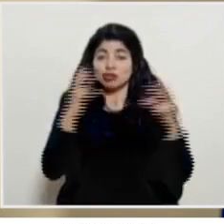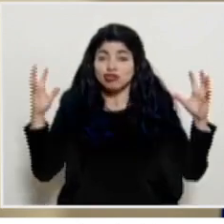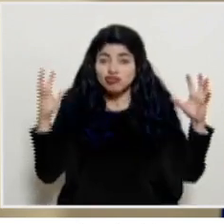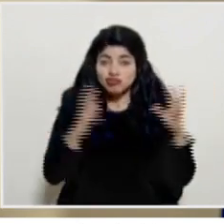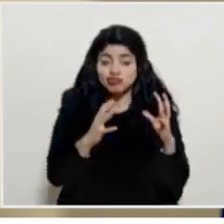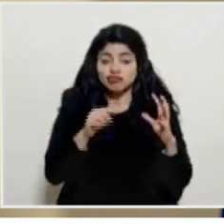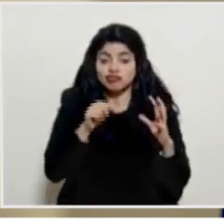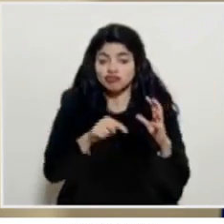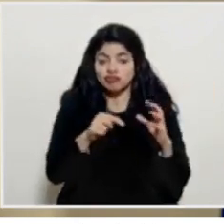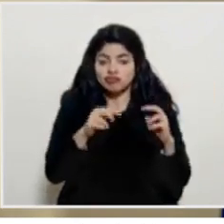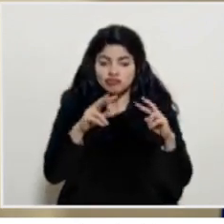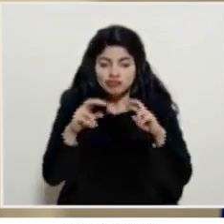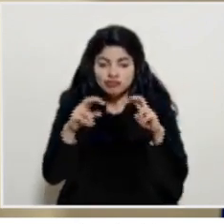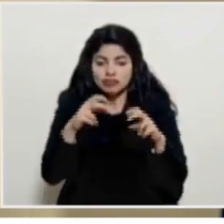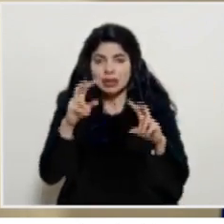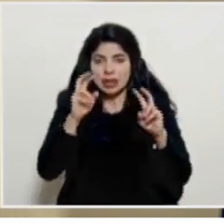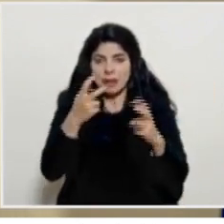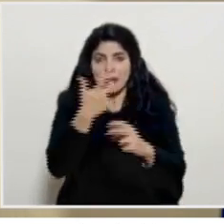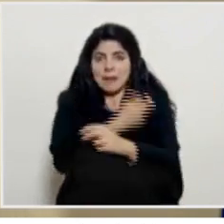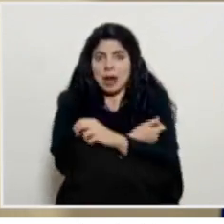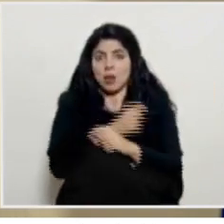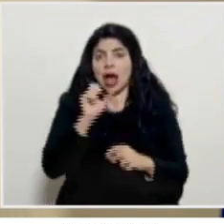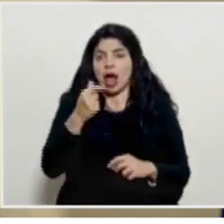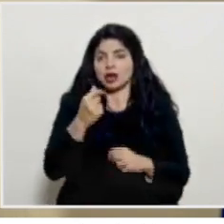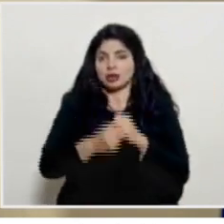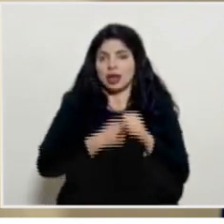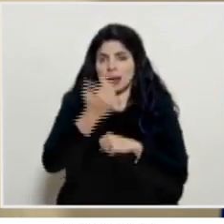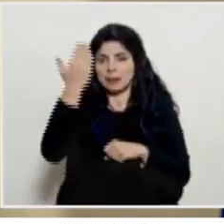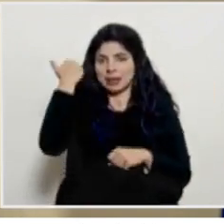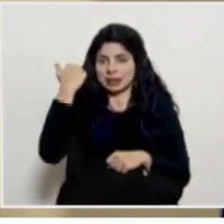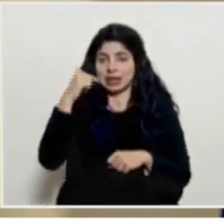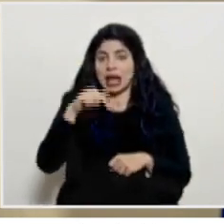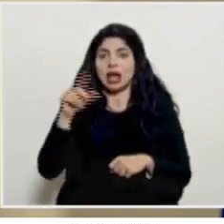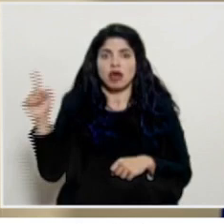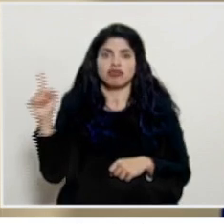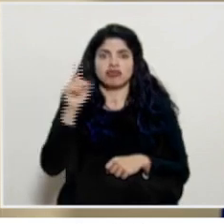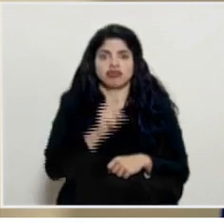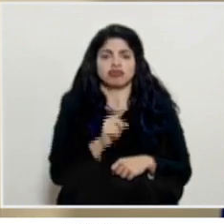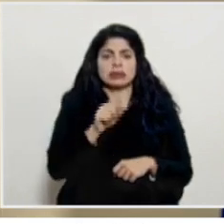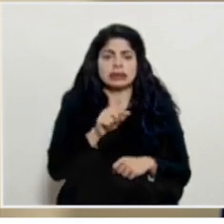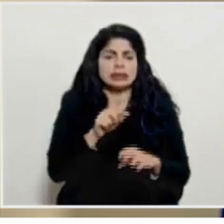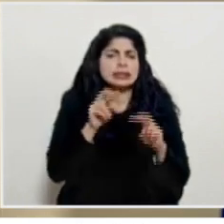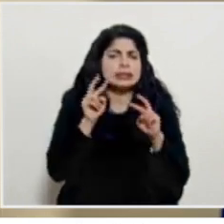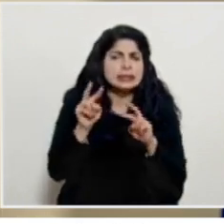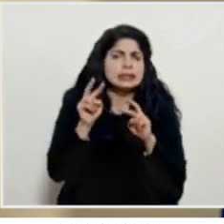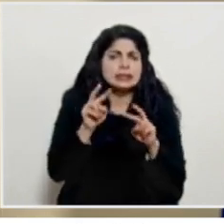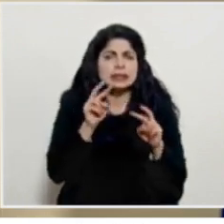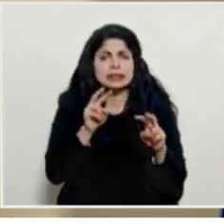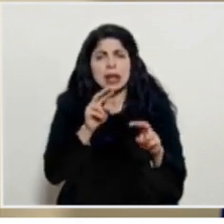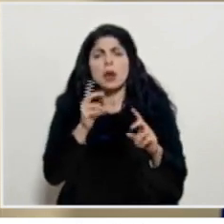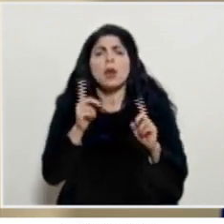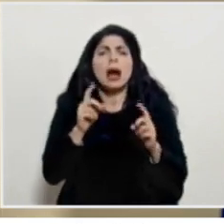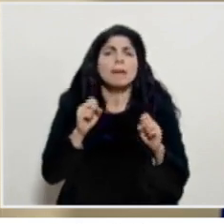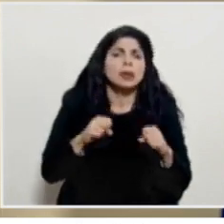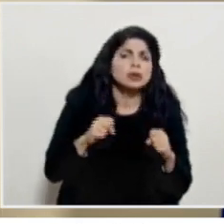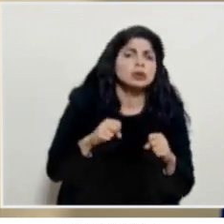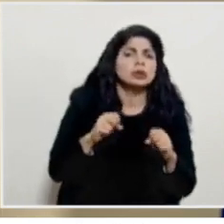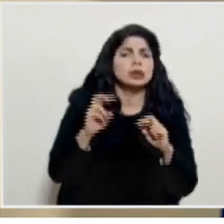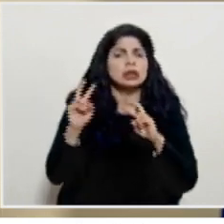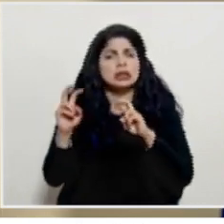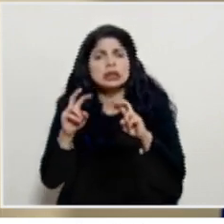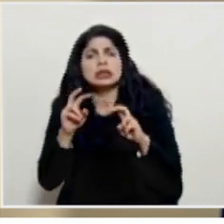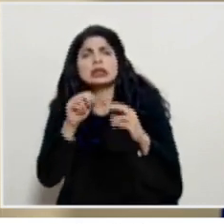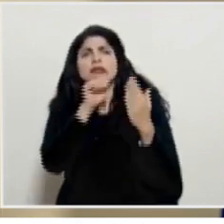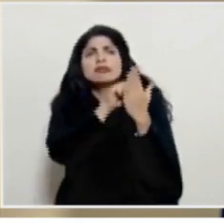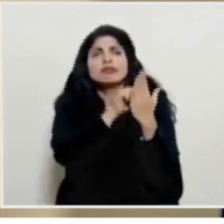para la gestión de las vacunas en nuestro país desde agosto del año pasado y ellos han estado muy atentos a toda esta posibilidad y están